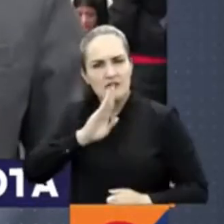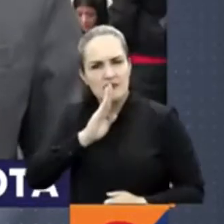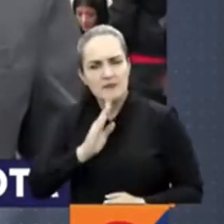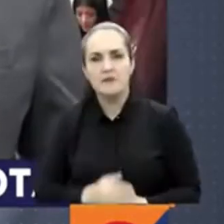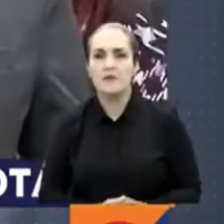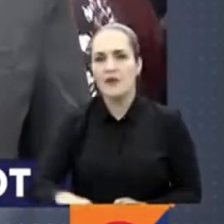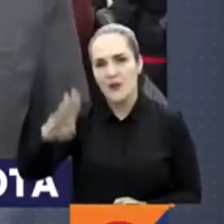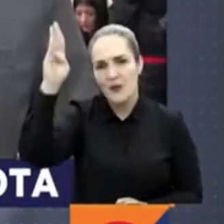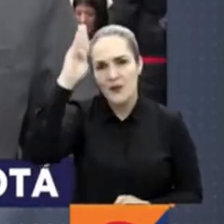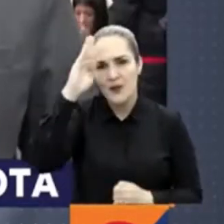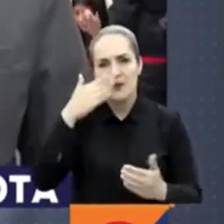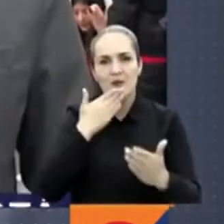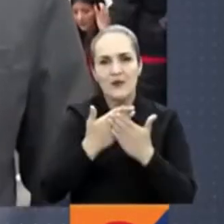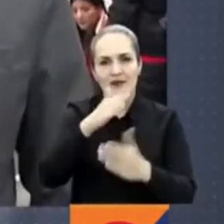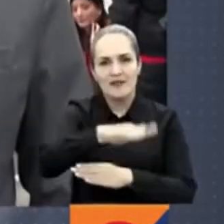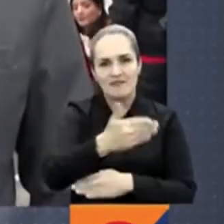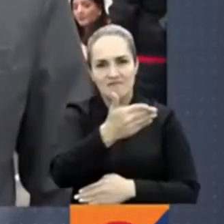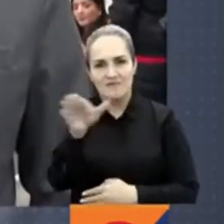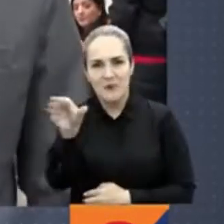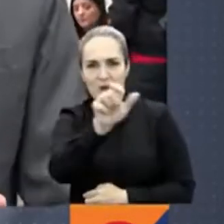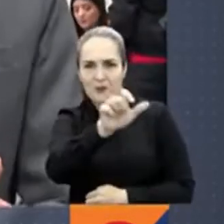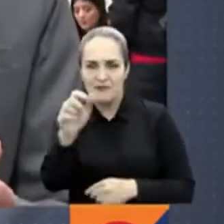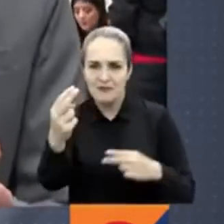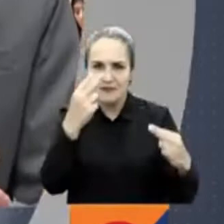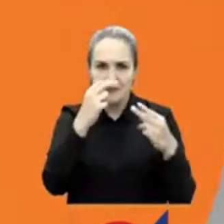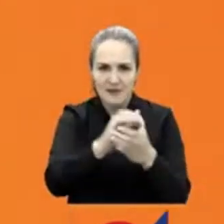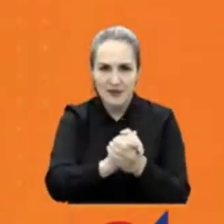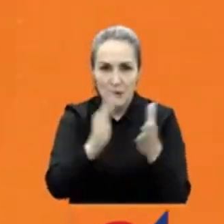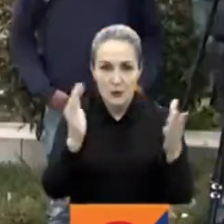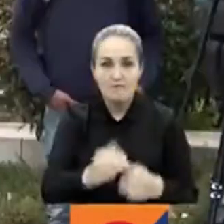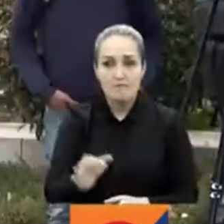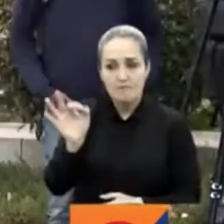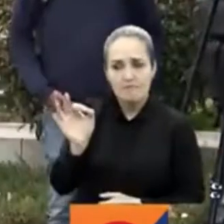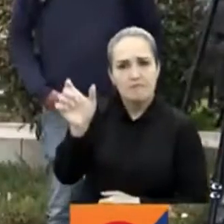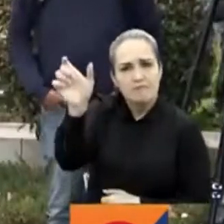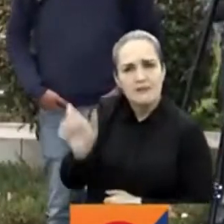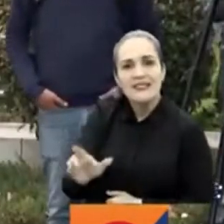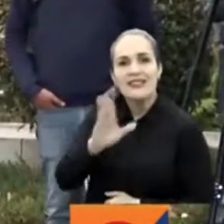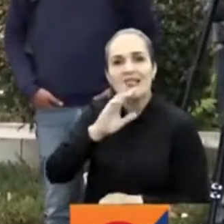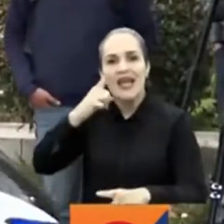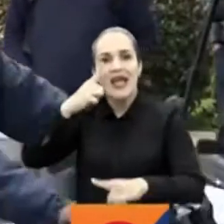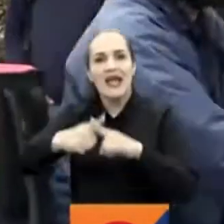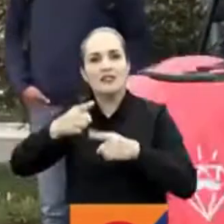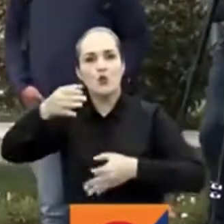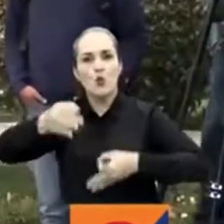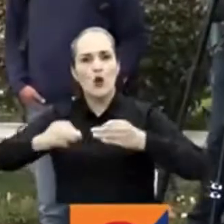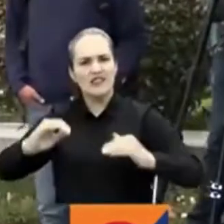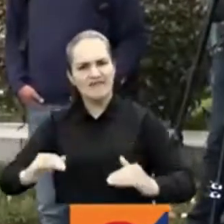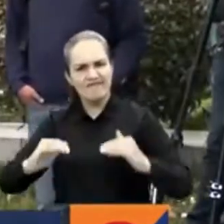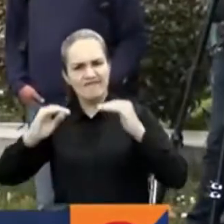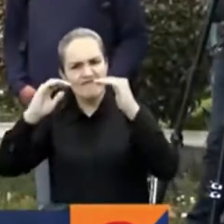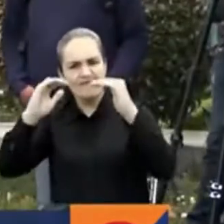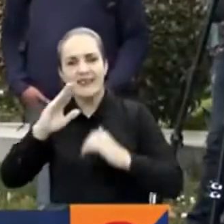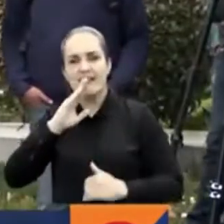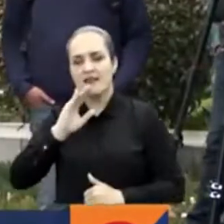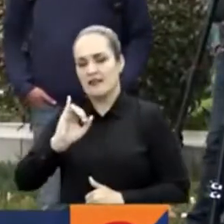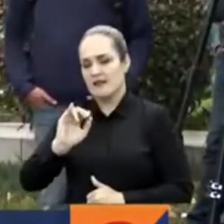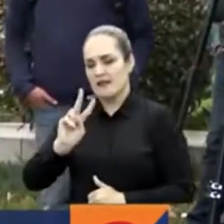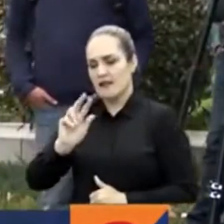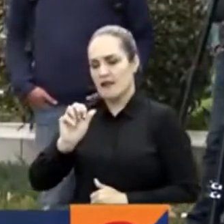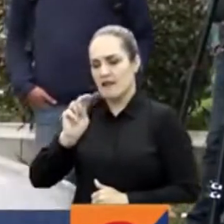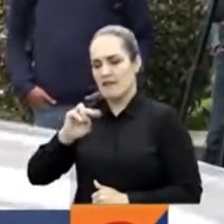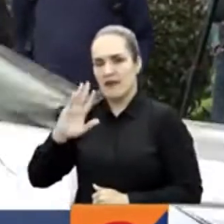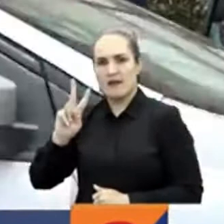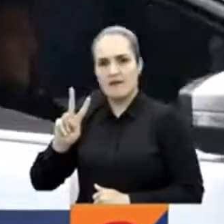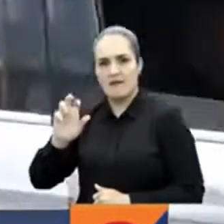Hola, Carolina, muy buenas tardes. Para usted, para todos los televidentes, pues es el exmagistrado de la Corte Suprema, Iván Velásquez Gómez. Este